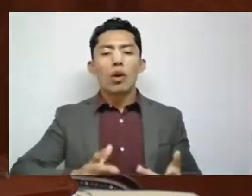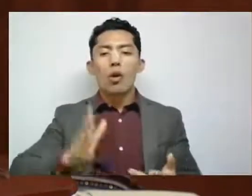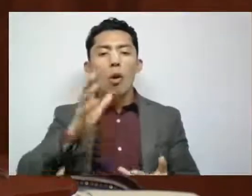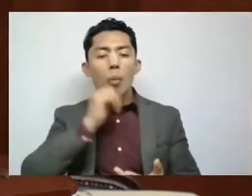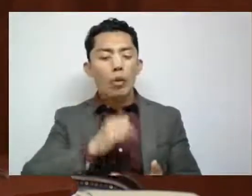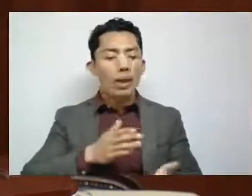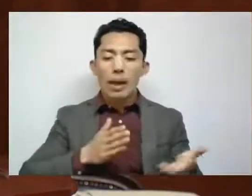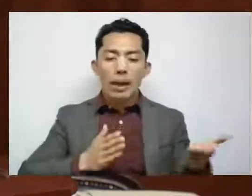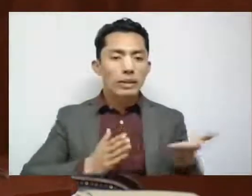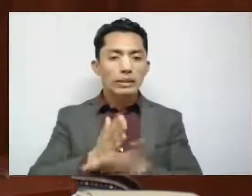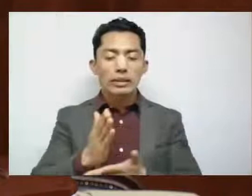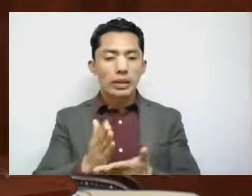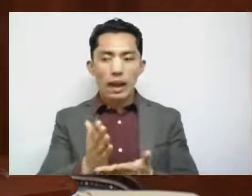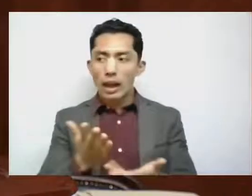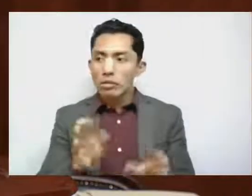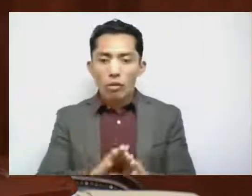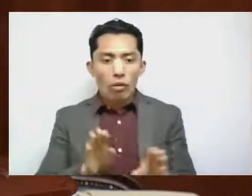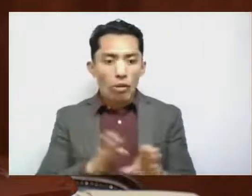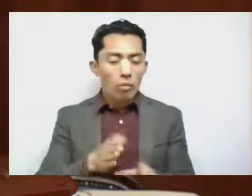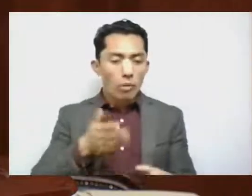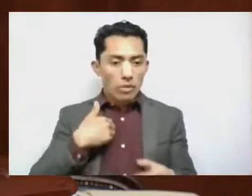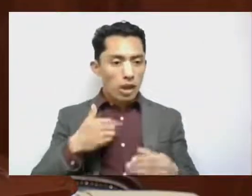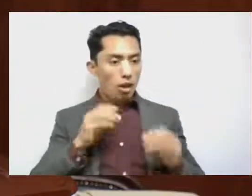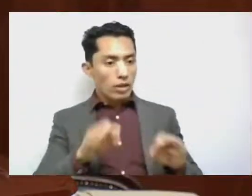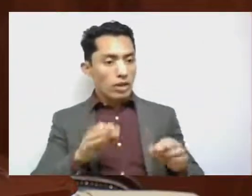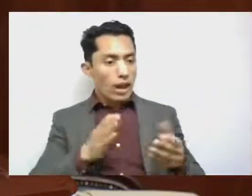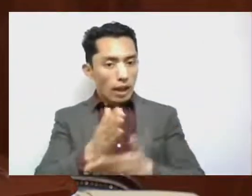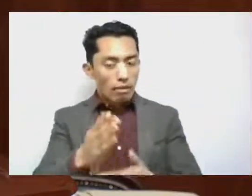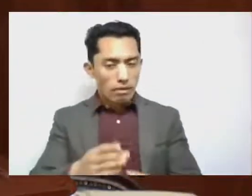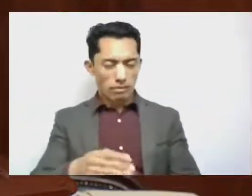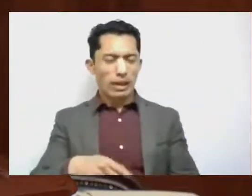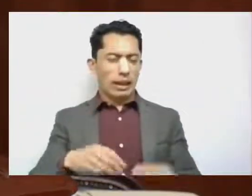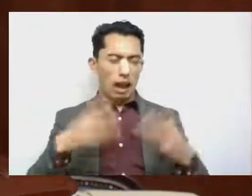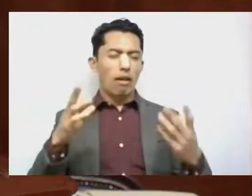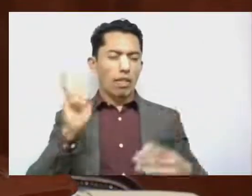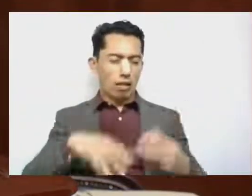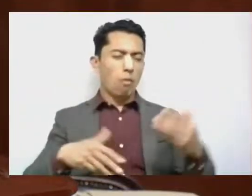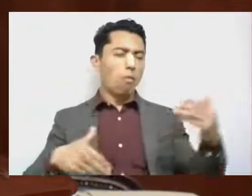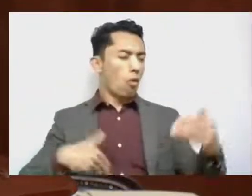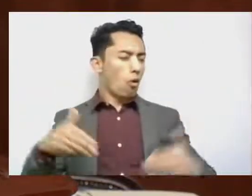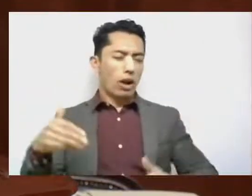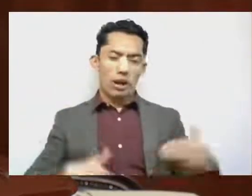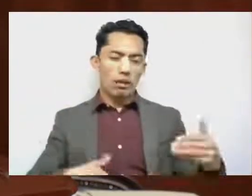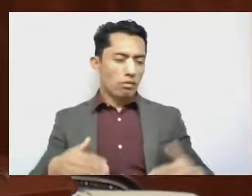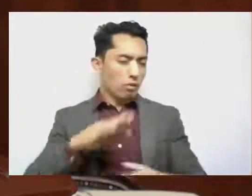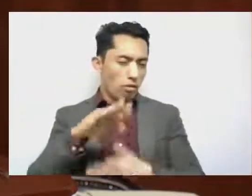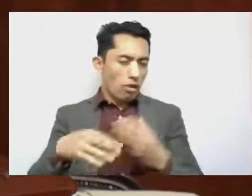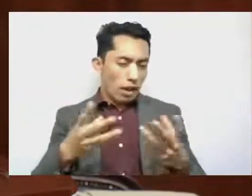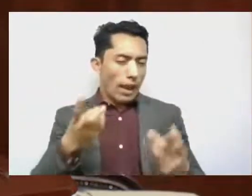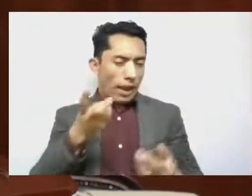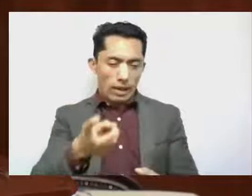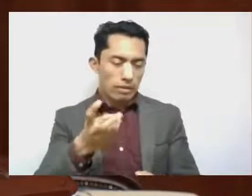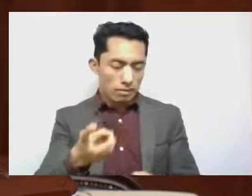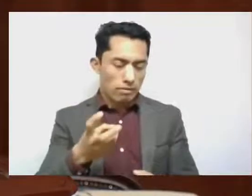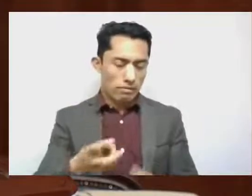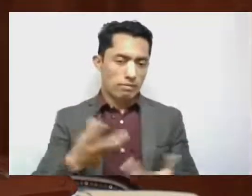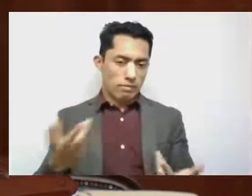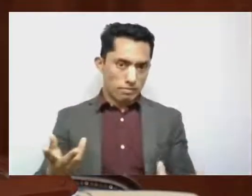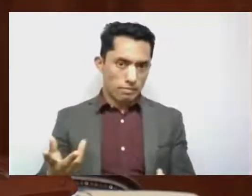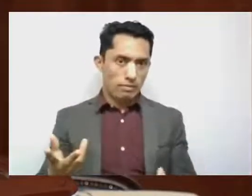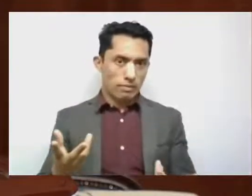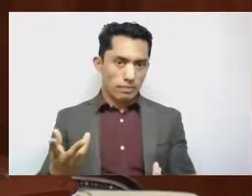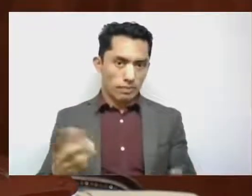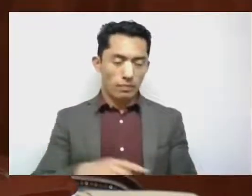acceso. Por supuesto que esto resulta incómodo para todos y que por supuesto que esto, bajo un